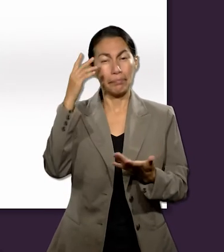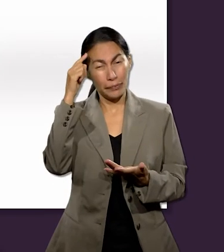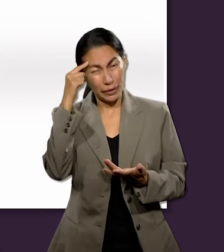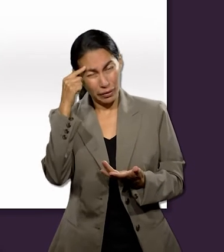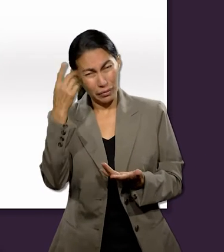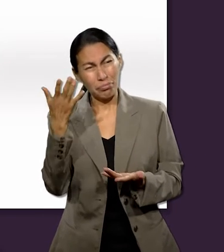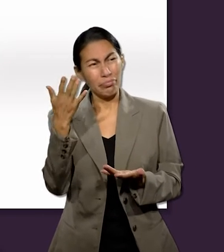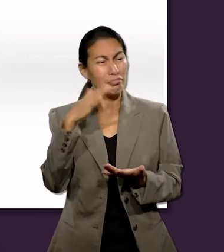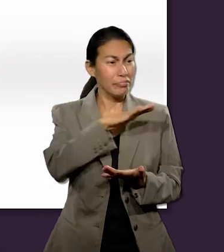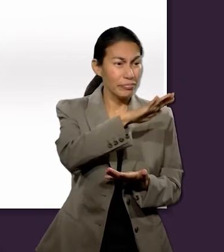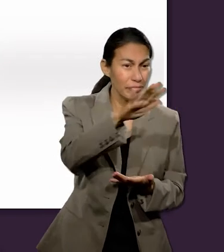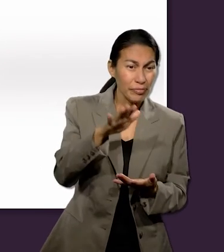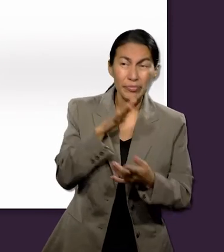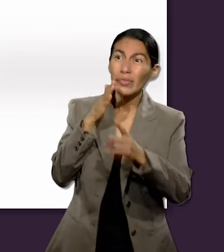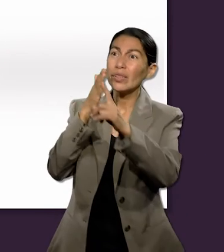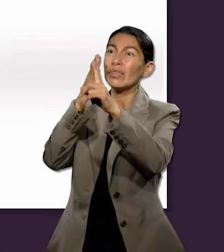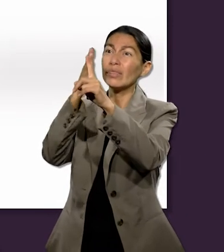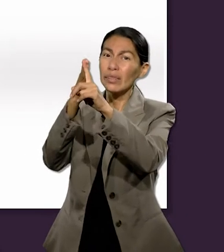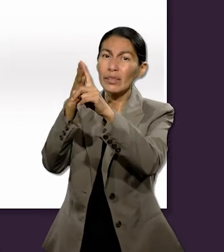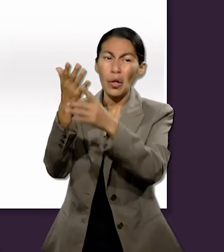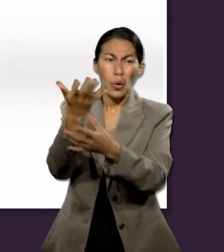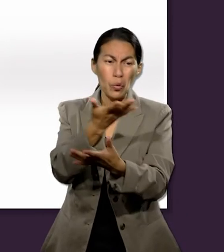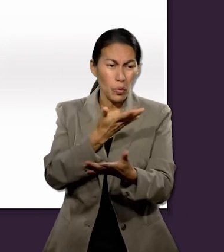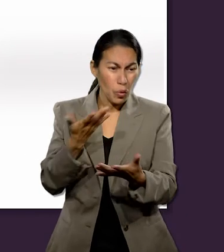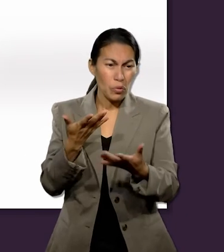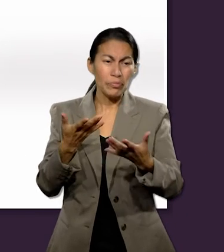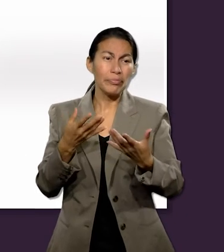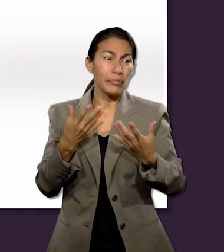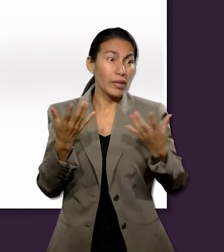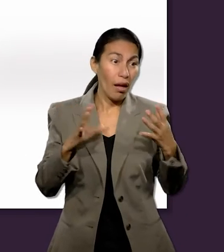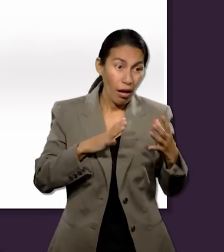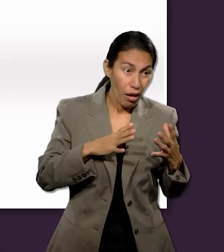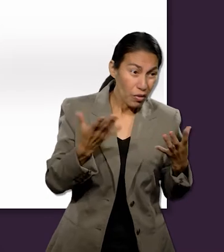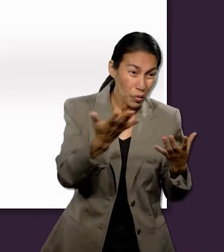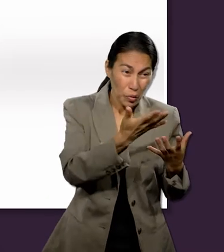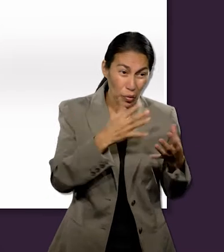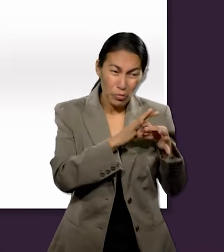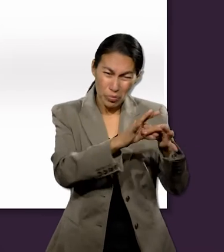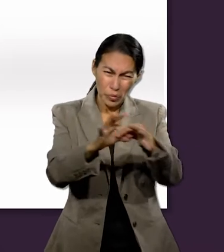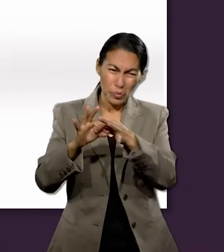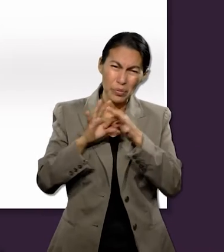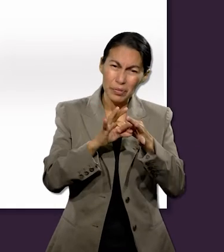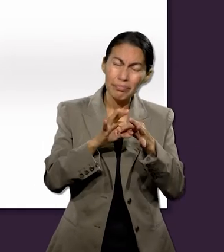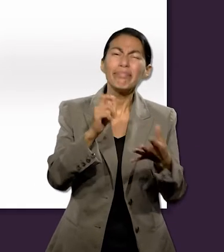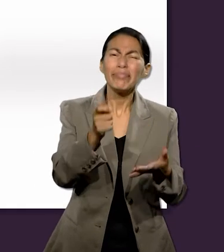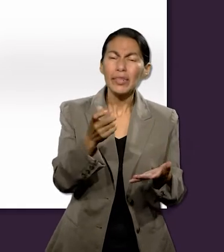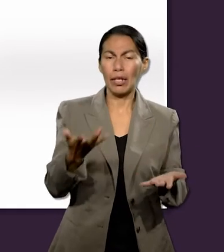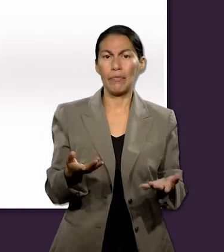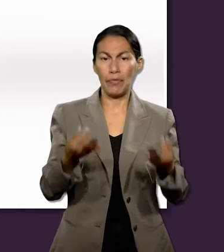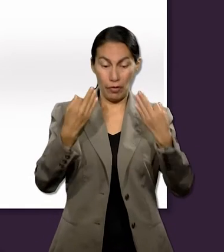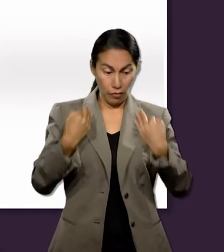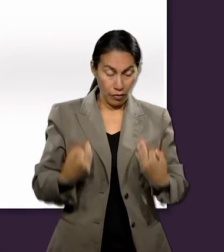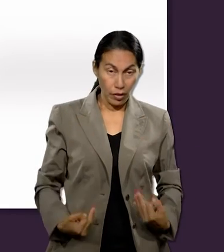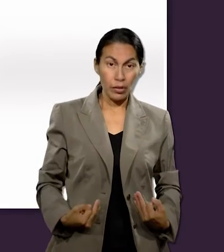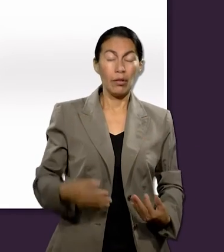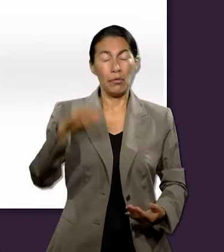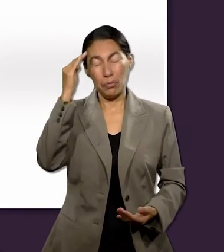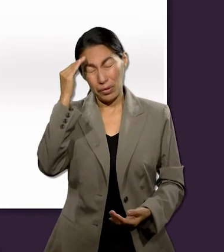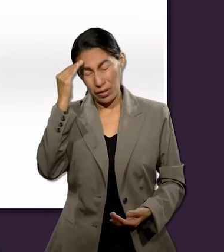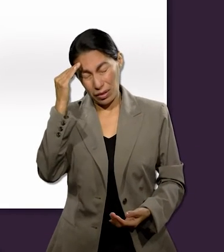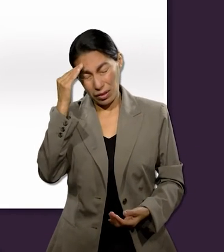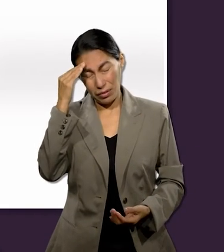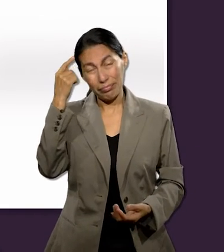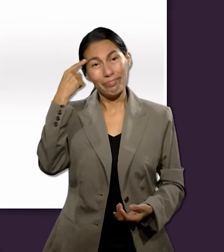cosmovisión bíblica de la naturaleza humana es la de la unidad de todos los aspectos de nuestra existencia, es decir, los